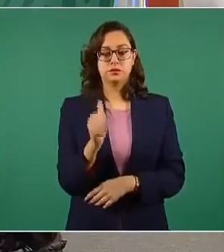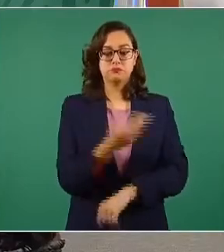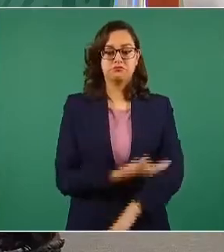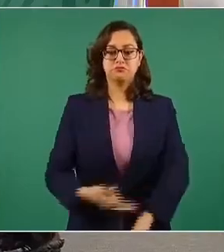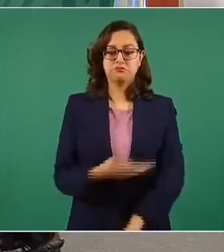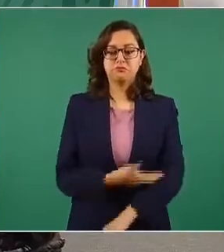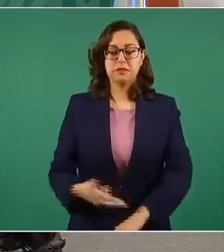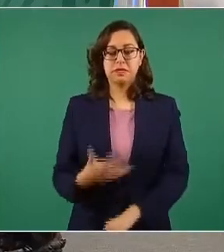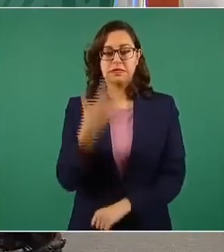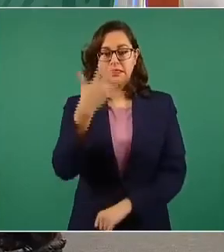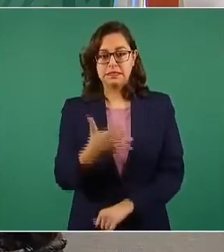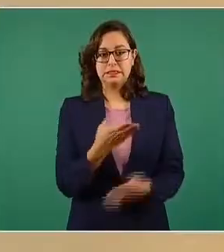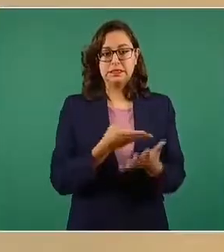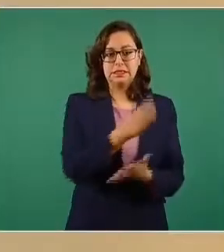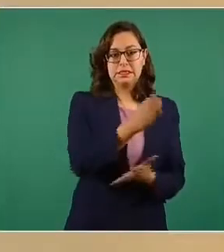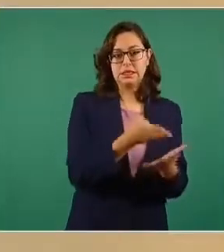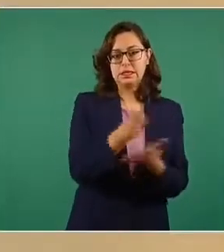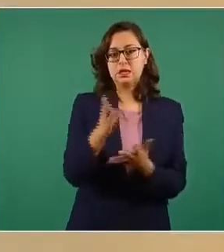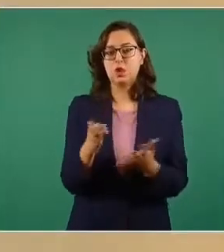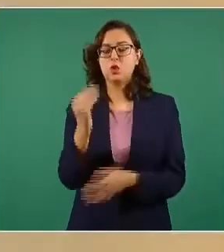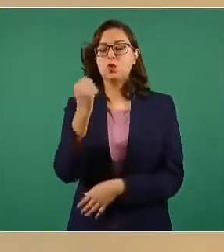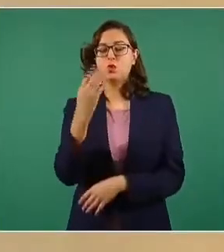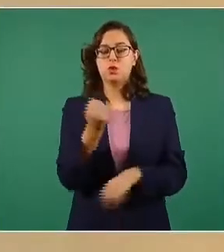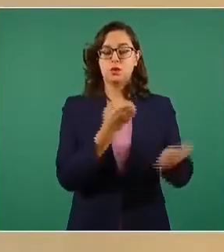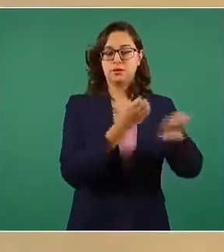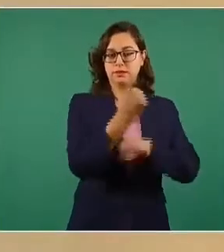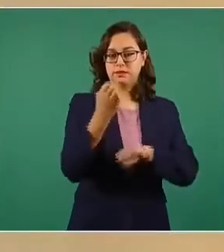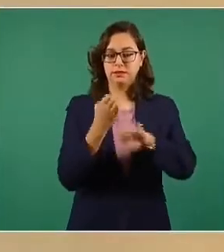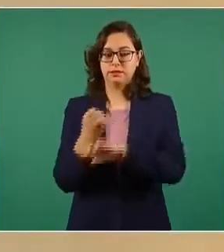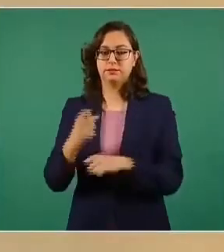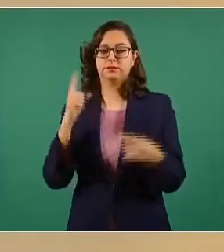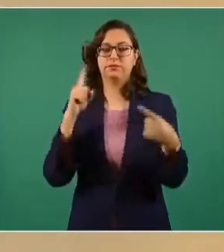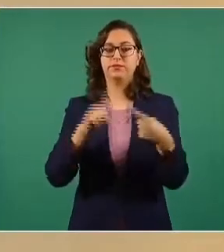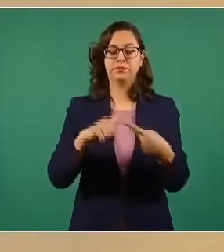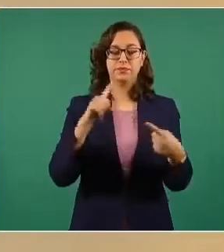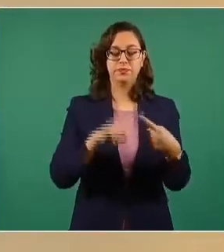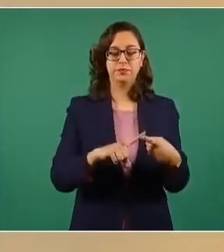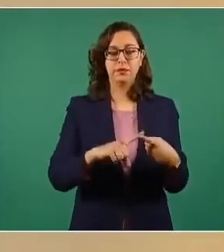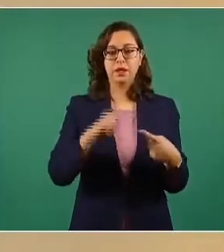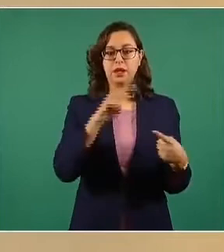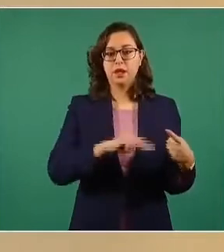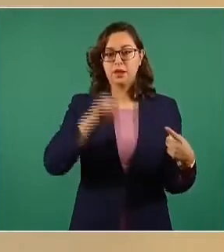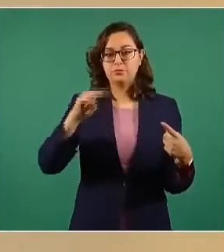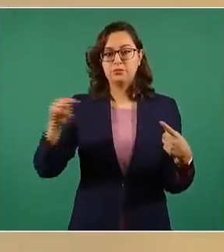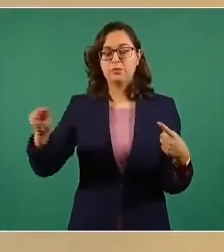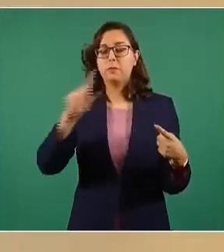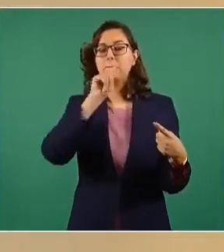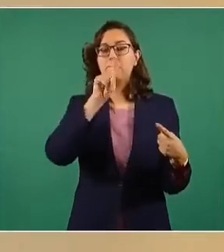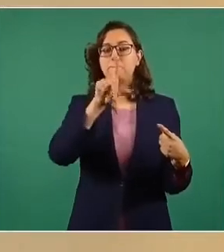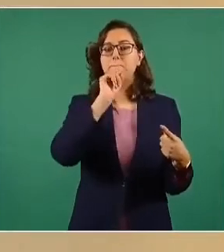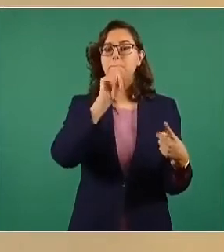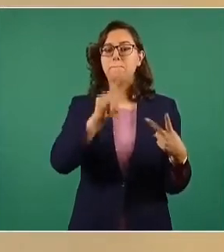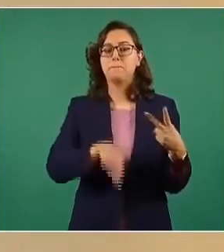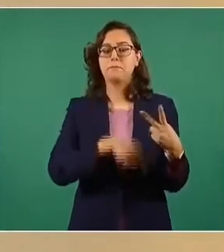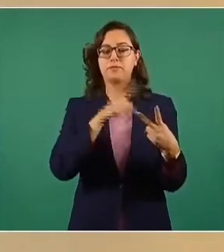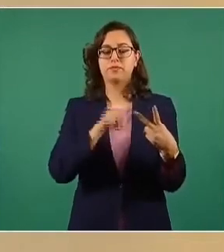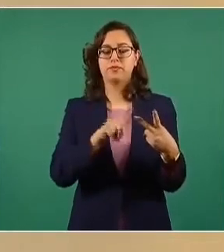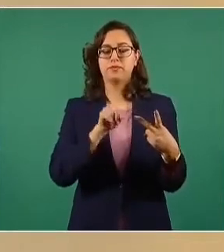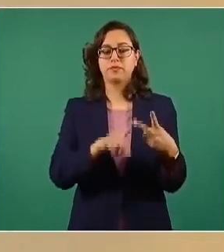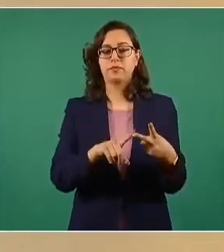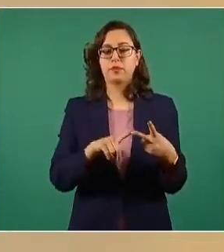rutas para cubrir nueve estados. En la ruta 1 se cubrió Michoacán y Jalisco, la 2,